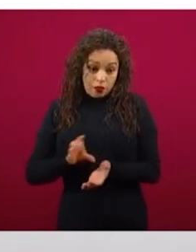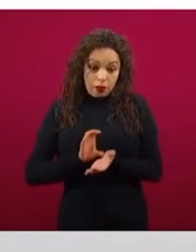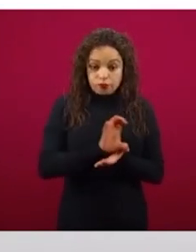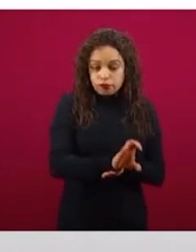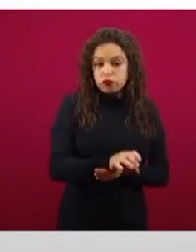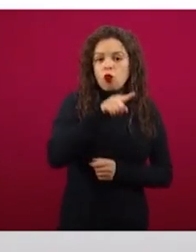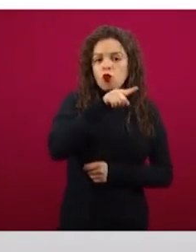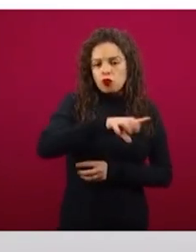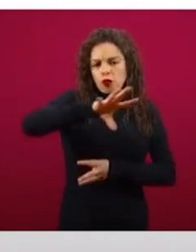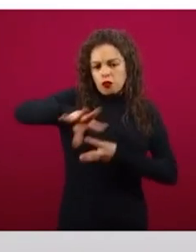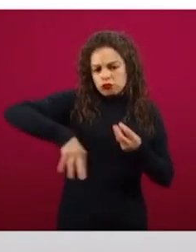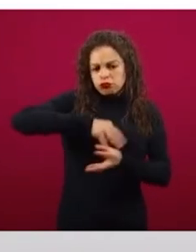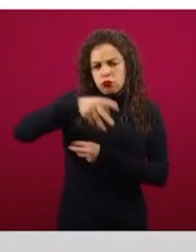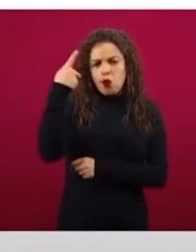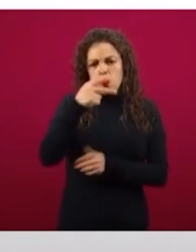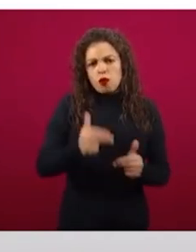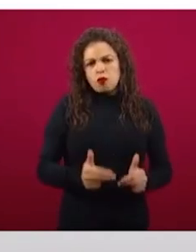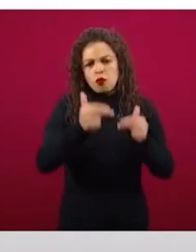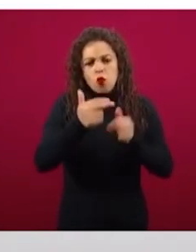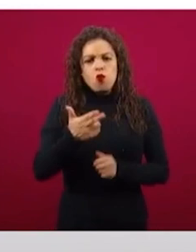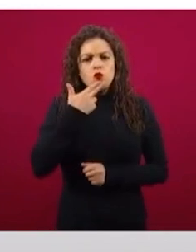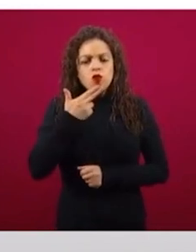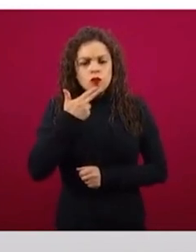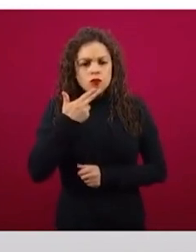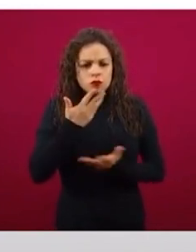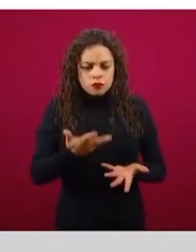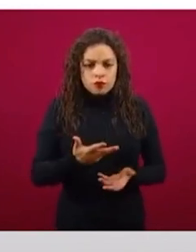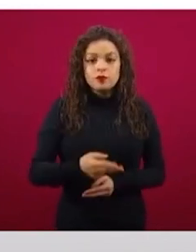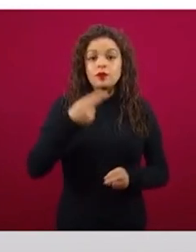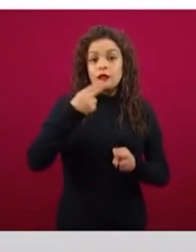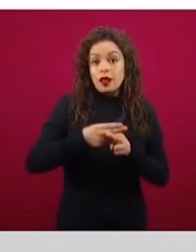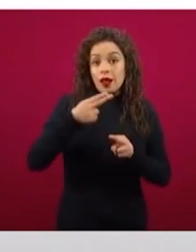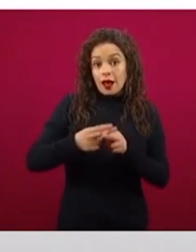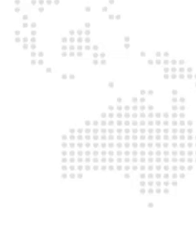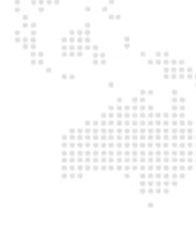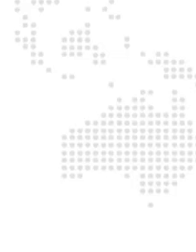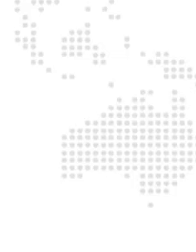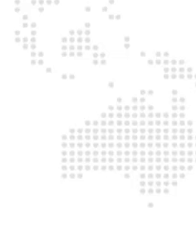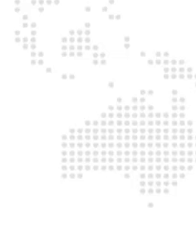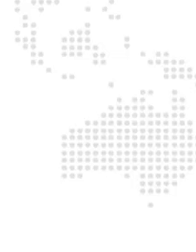y realmente empiezan a pagar los abonos hasta septiembre.